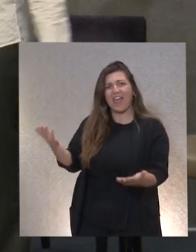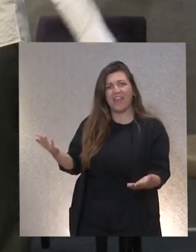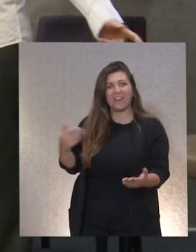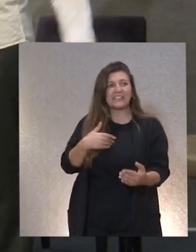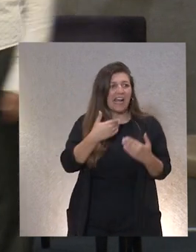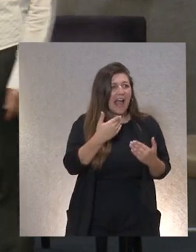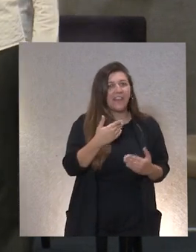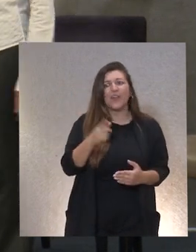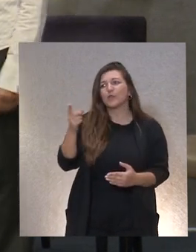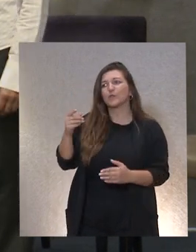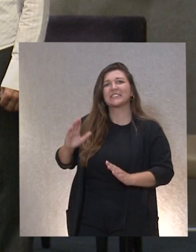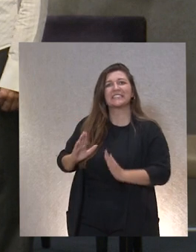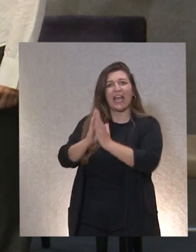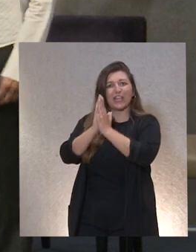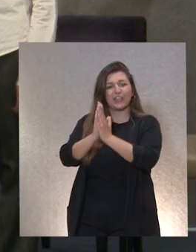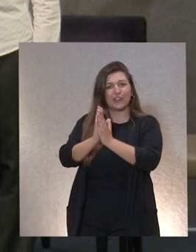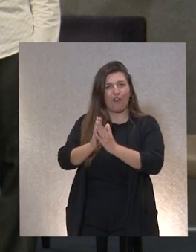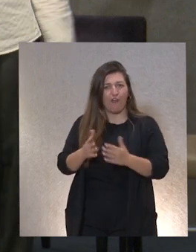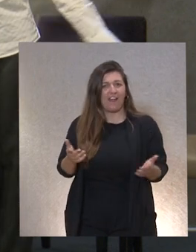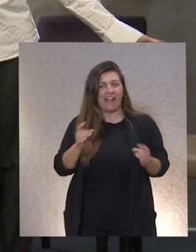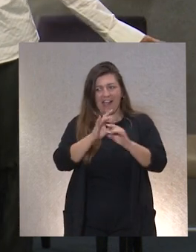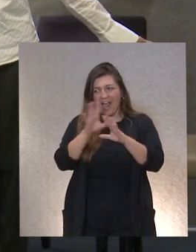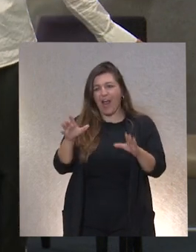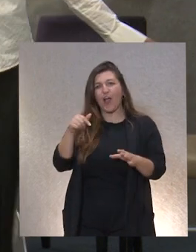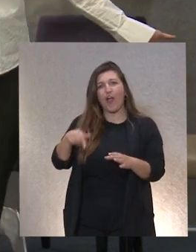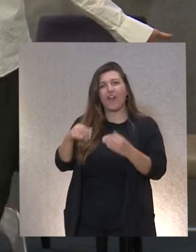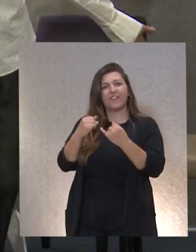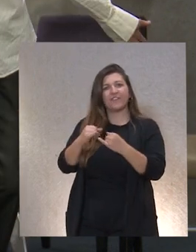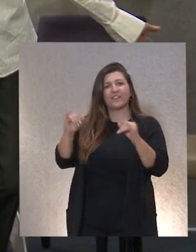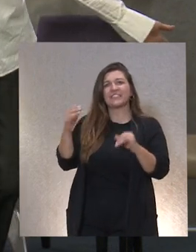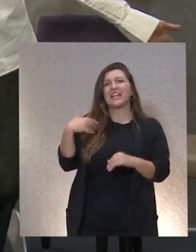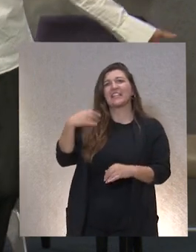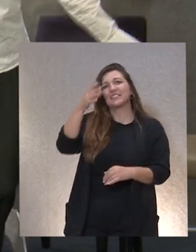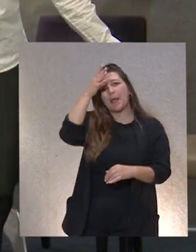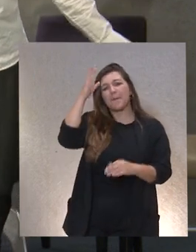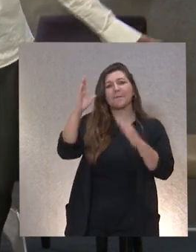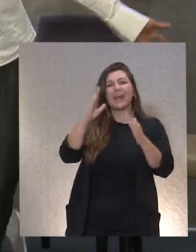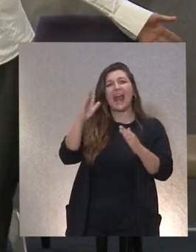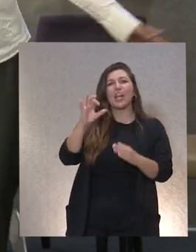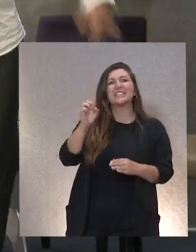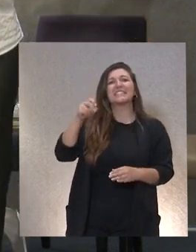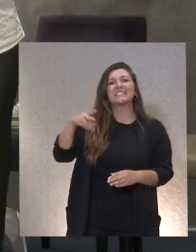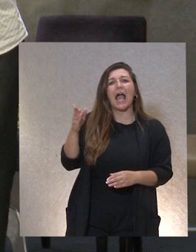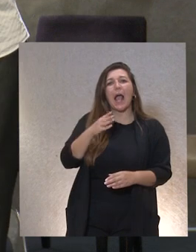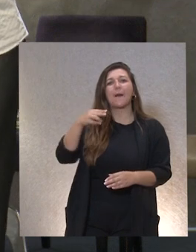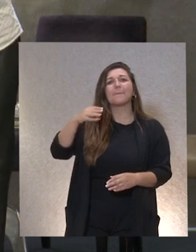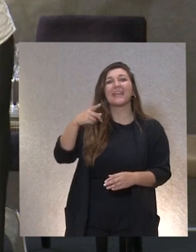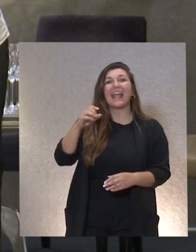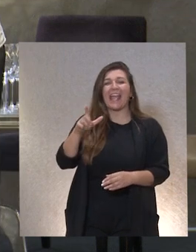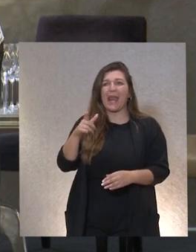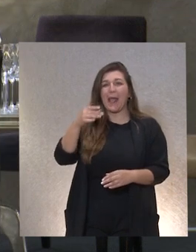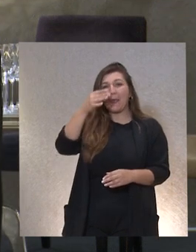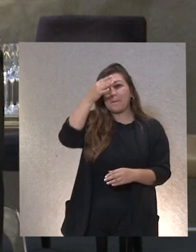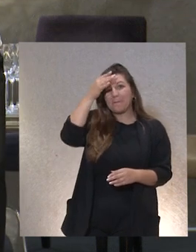¿Que estás de santo? Claro, hoy estamos celebrando el veranillo de San Miguel, ¿no? Veranillo o